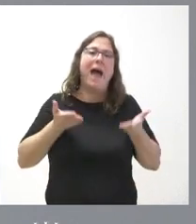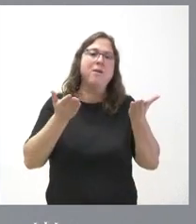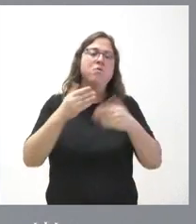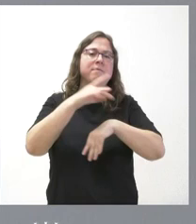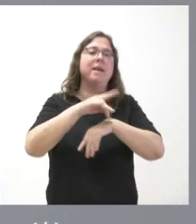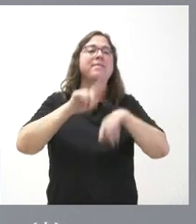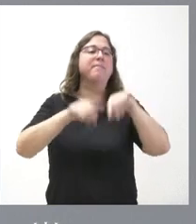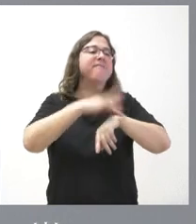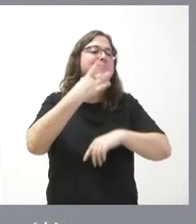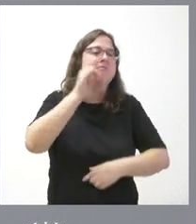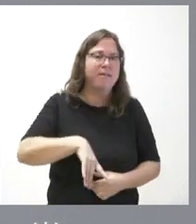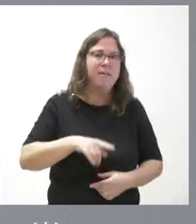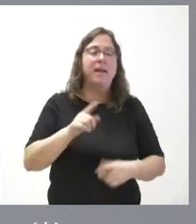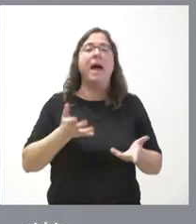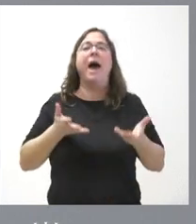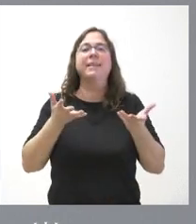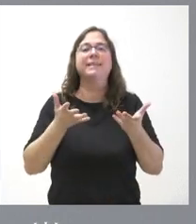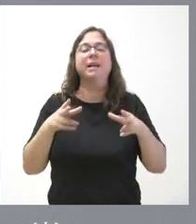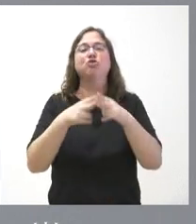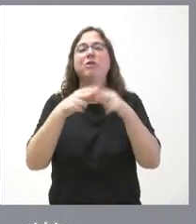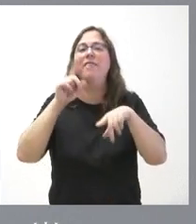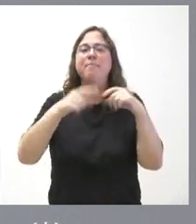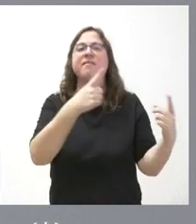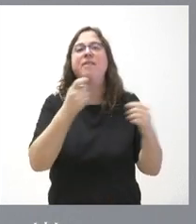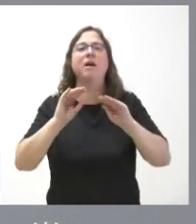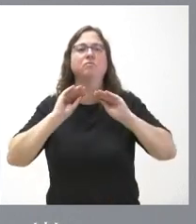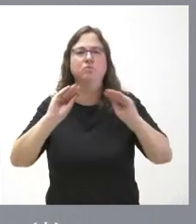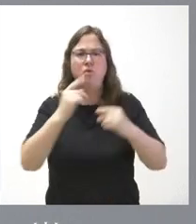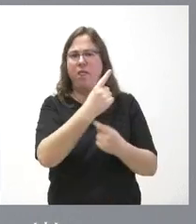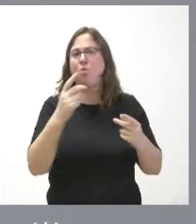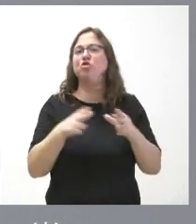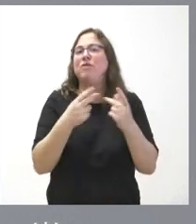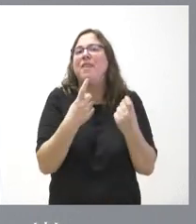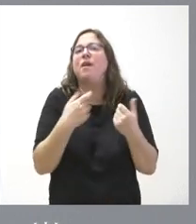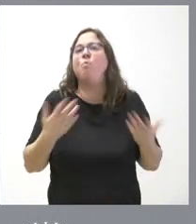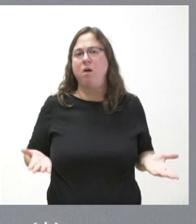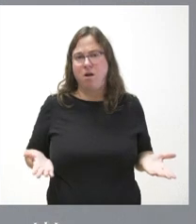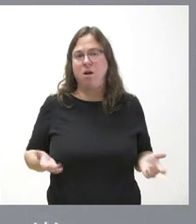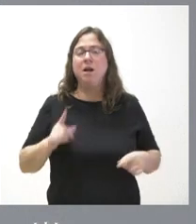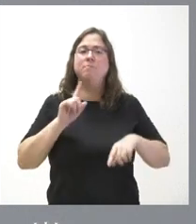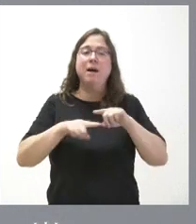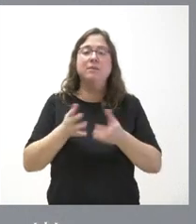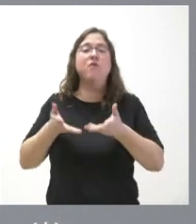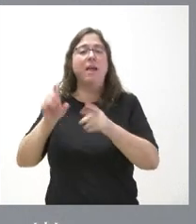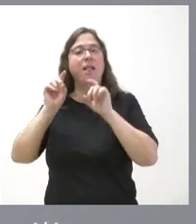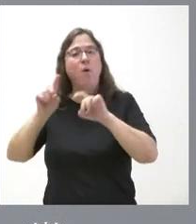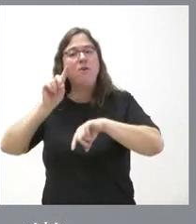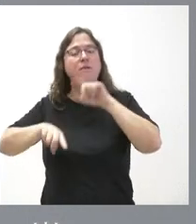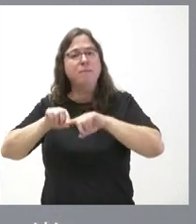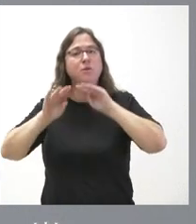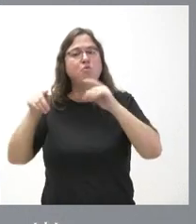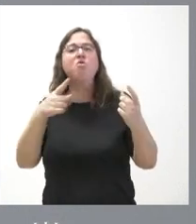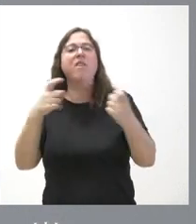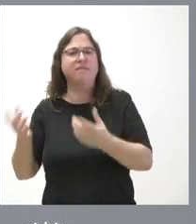quien tiene la enfermedad se debe recibir la necesidad social en función de cuáles son las necesidades sociales de las personas y se tiene que recibir educación en función de